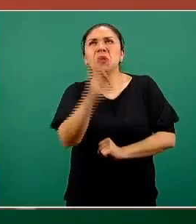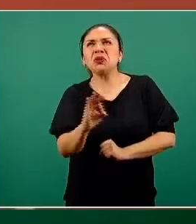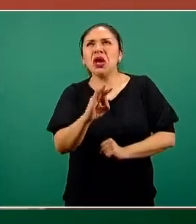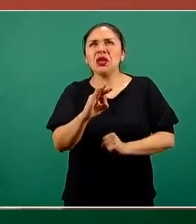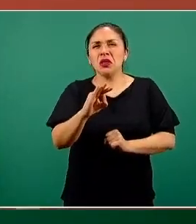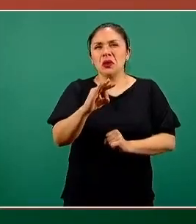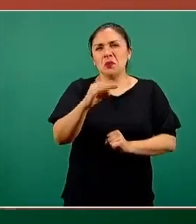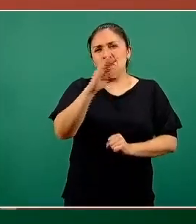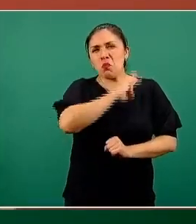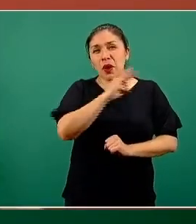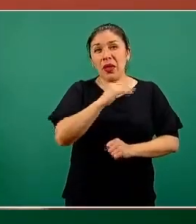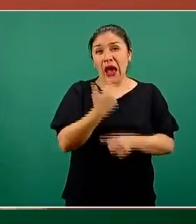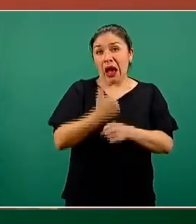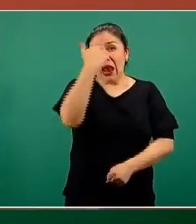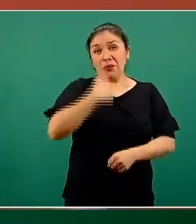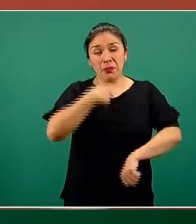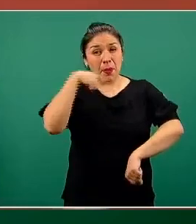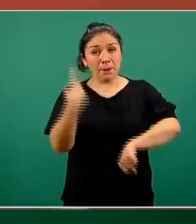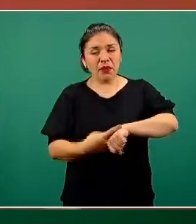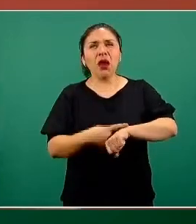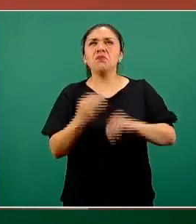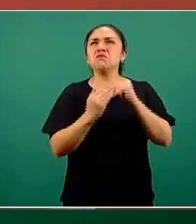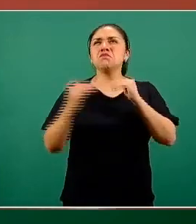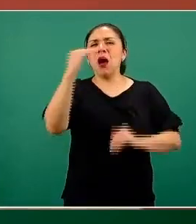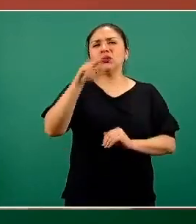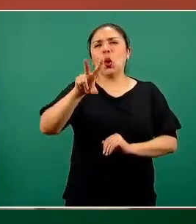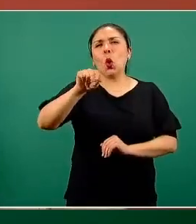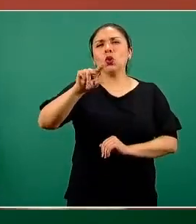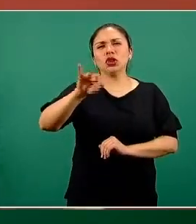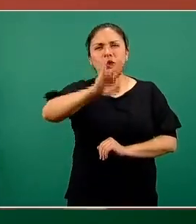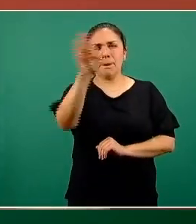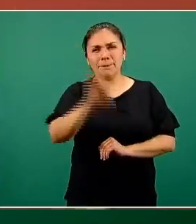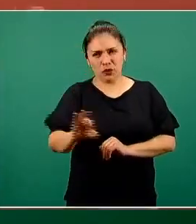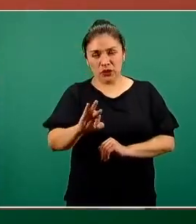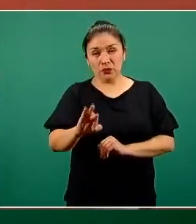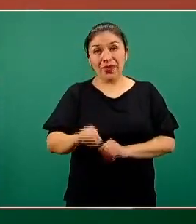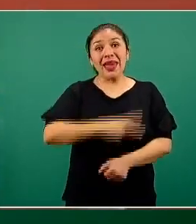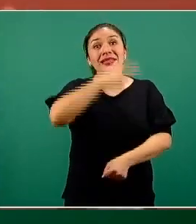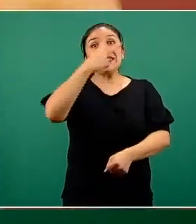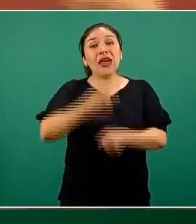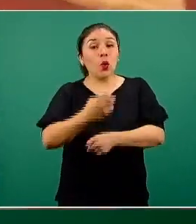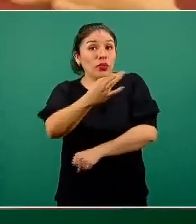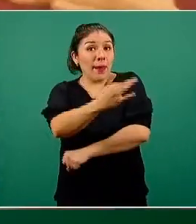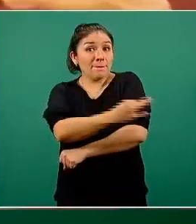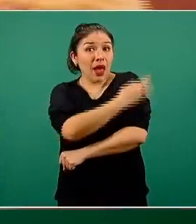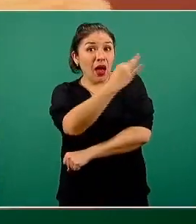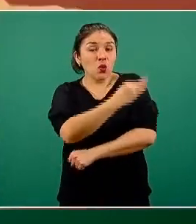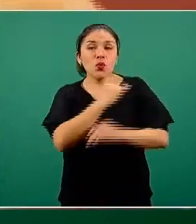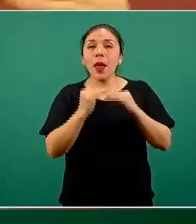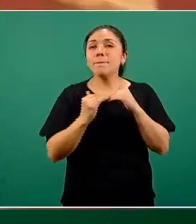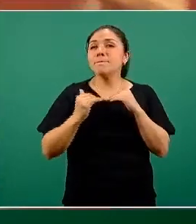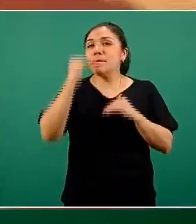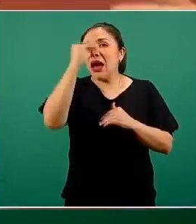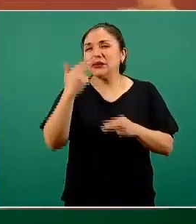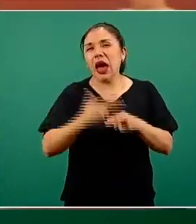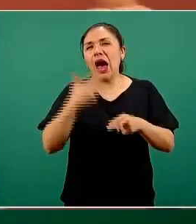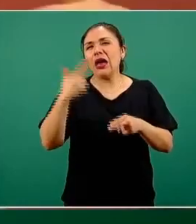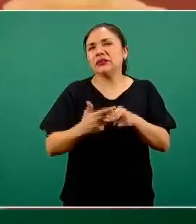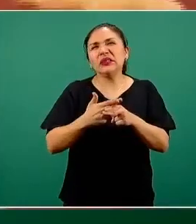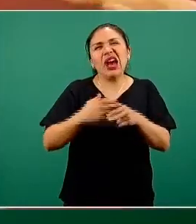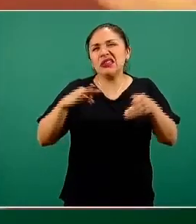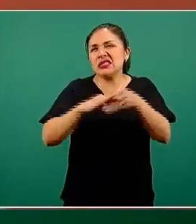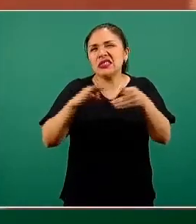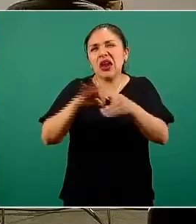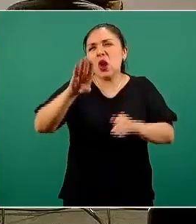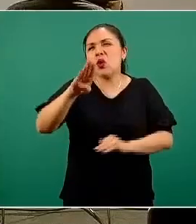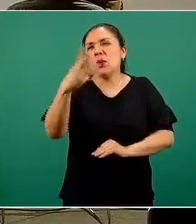de reducción del riesgo superior al 80 por ciento y con la segunda se sube un poco más, hasta un poco más